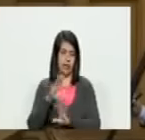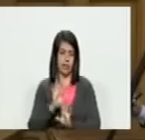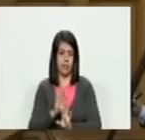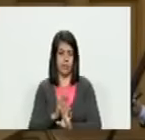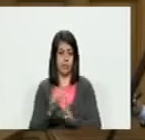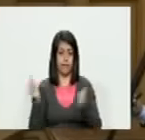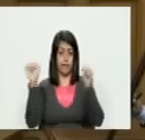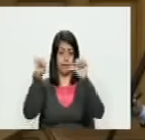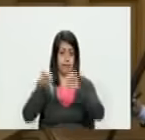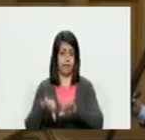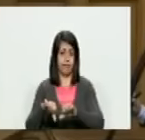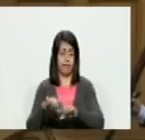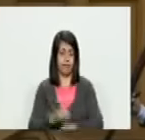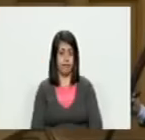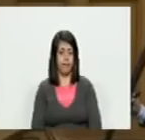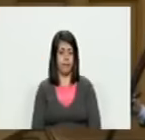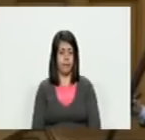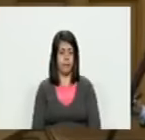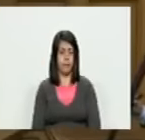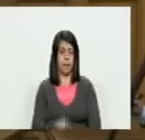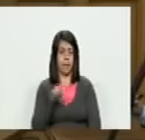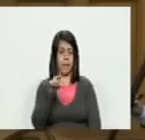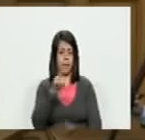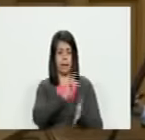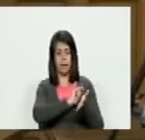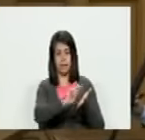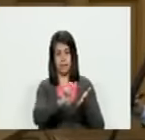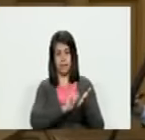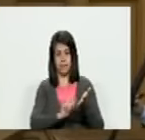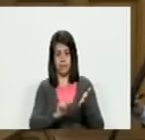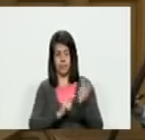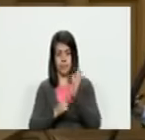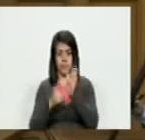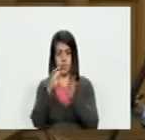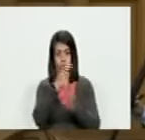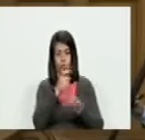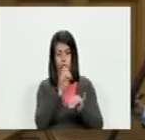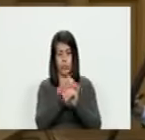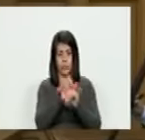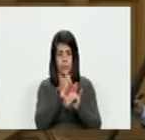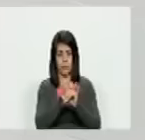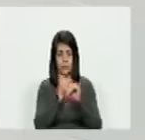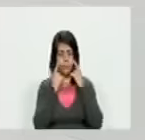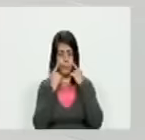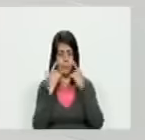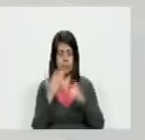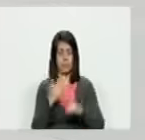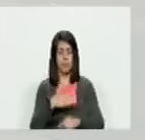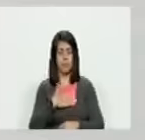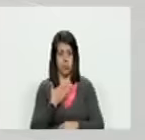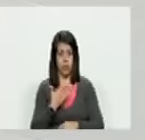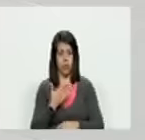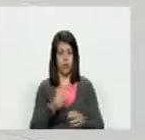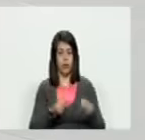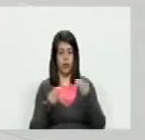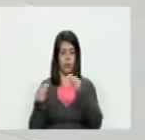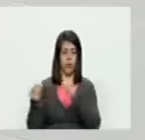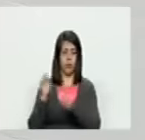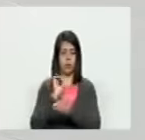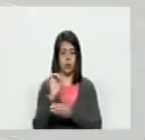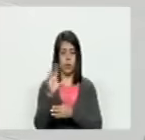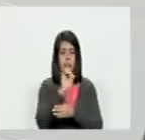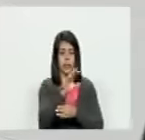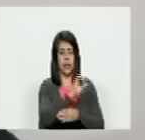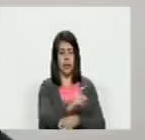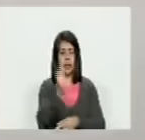un fraude y aquí está descrito búsquenlo está en la página está en las páginas web lo pueden buscar yo se los puedo reproducir y entregarse a